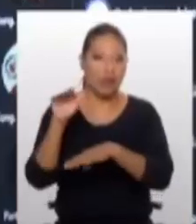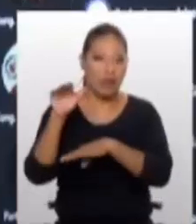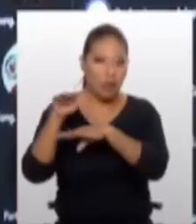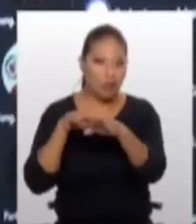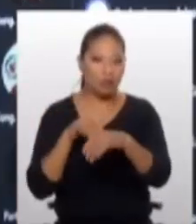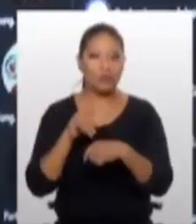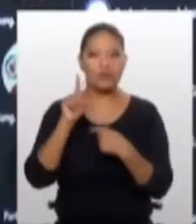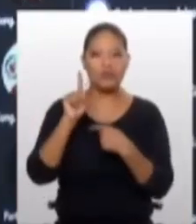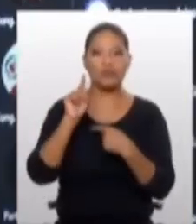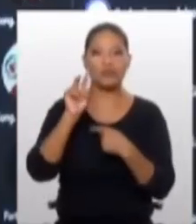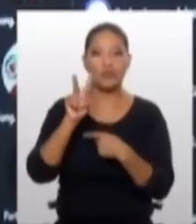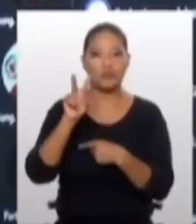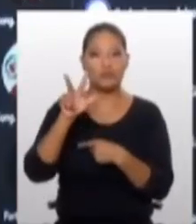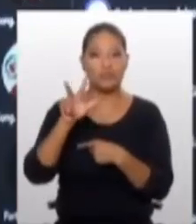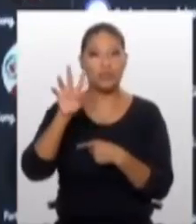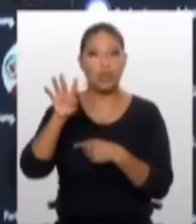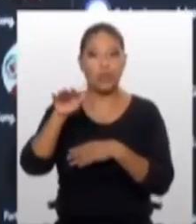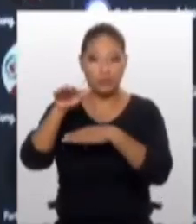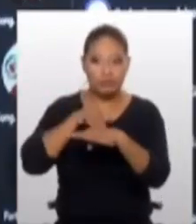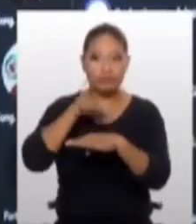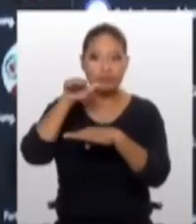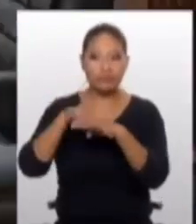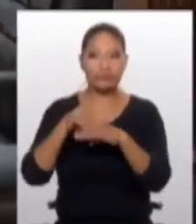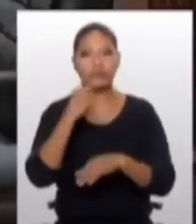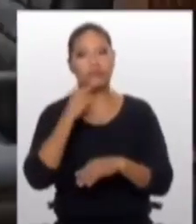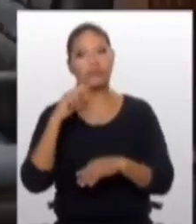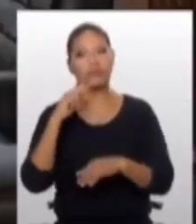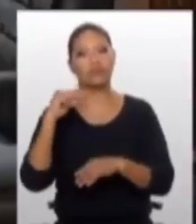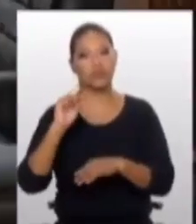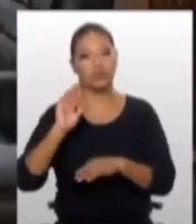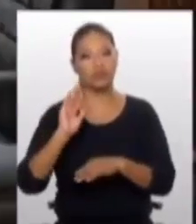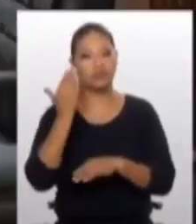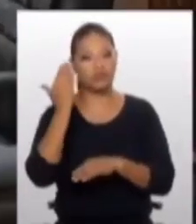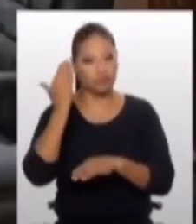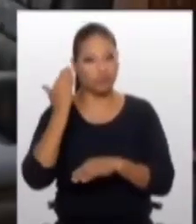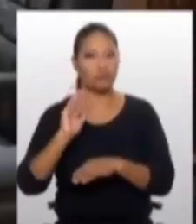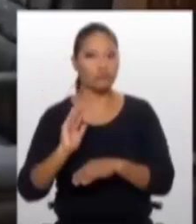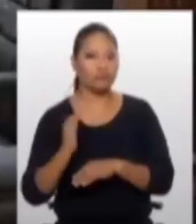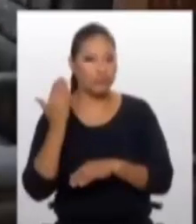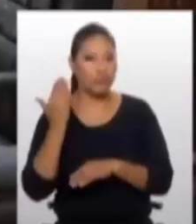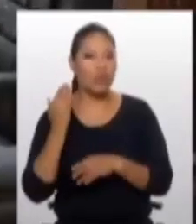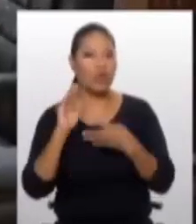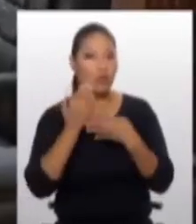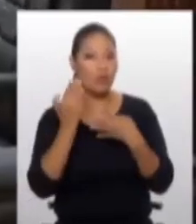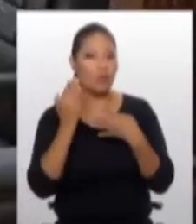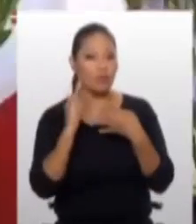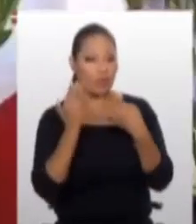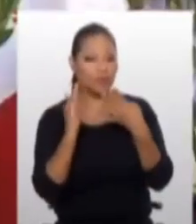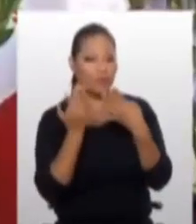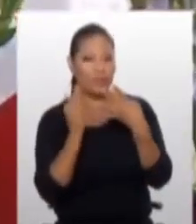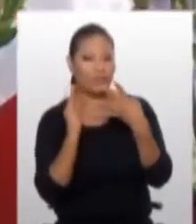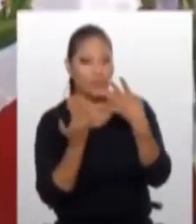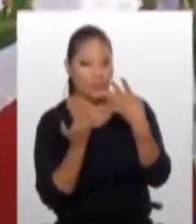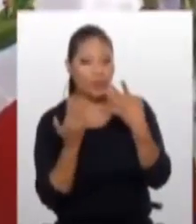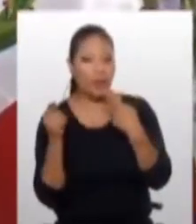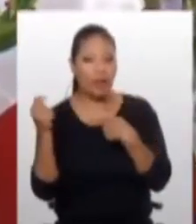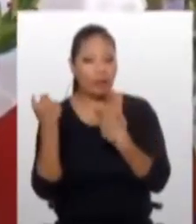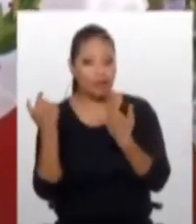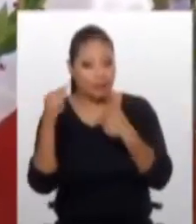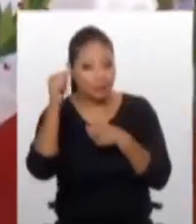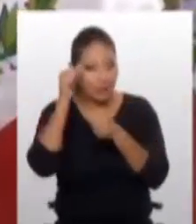Hola amigos de Publicontadores, sí que a Pedro Castillo hoy día le dieron con palo en el Congreso de la República